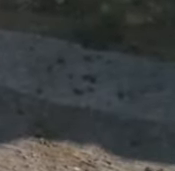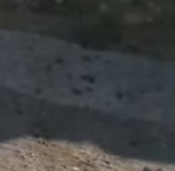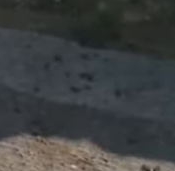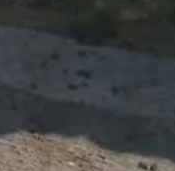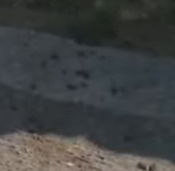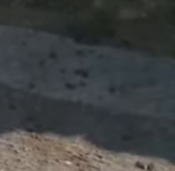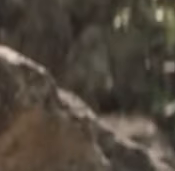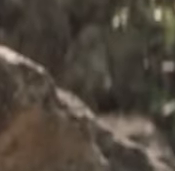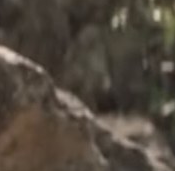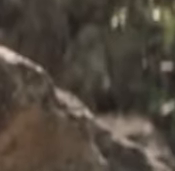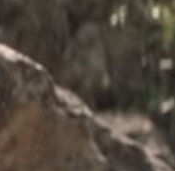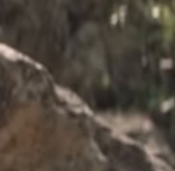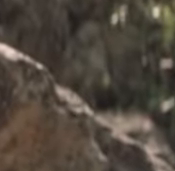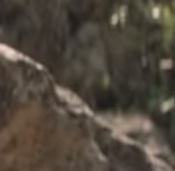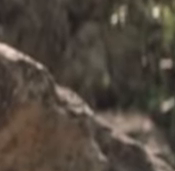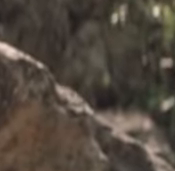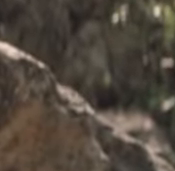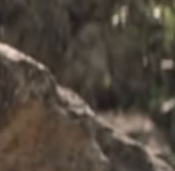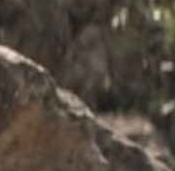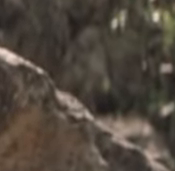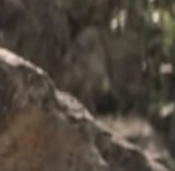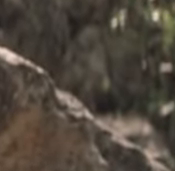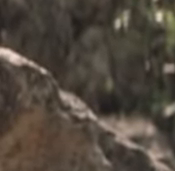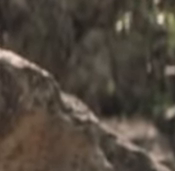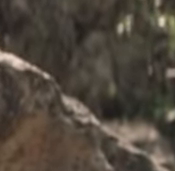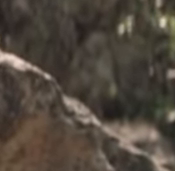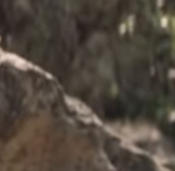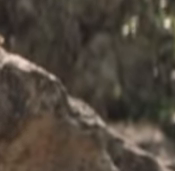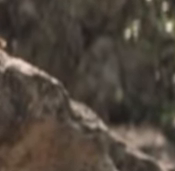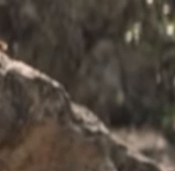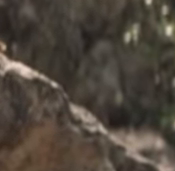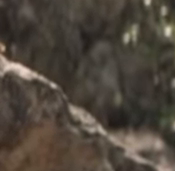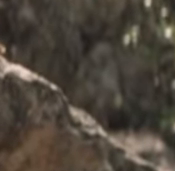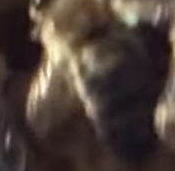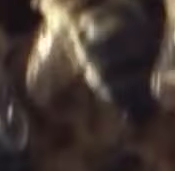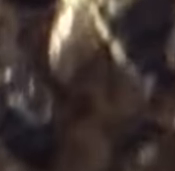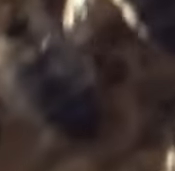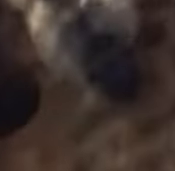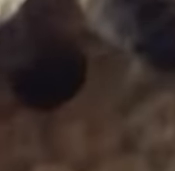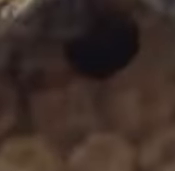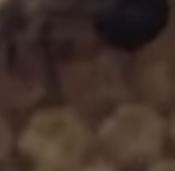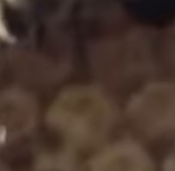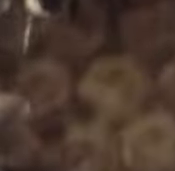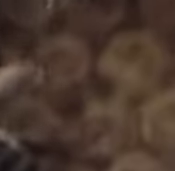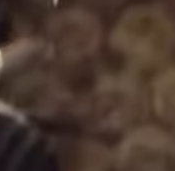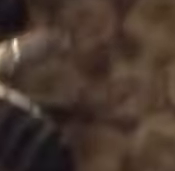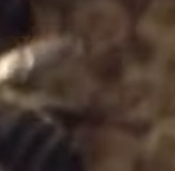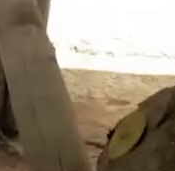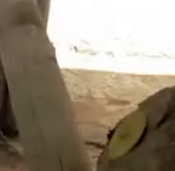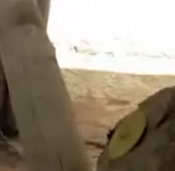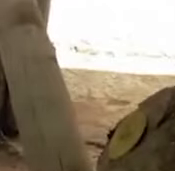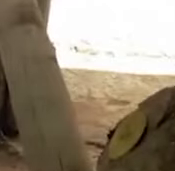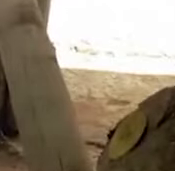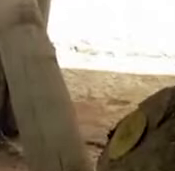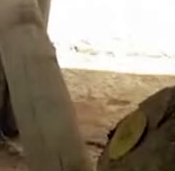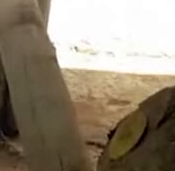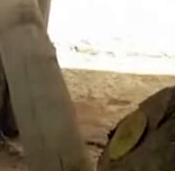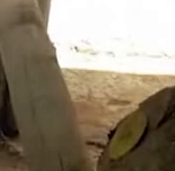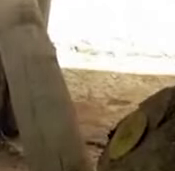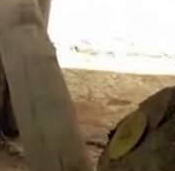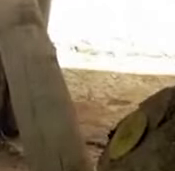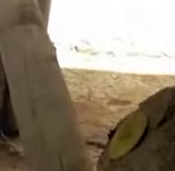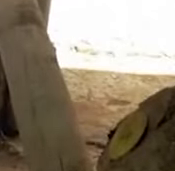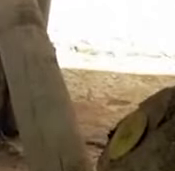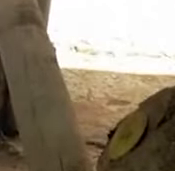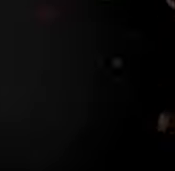modificar el uso de pesticidas y a los gobiernos, fomentar la participación, intercambio de conocimientos de los pueblos rurales e